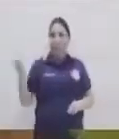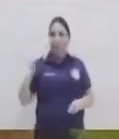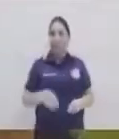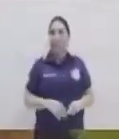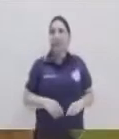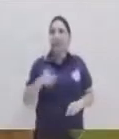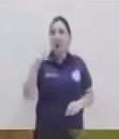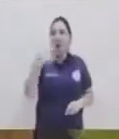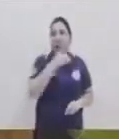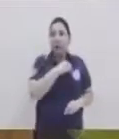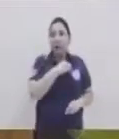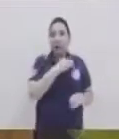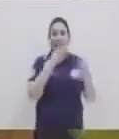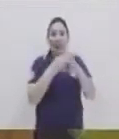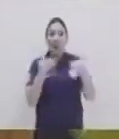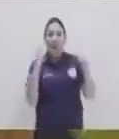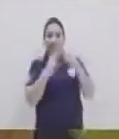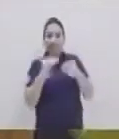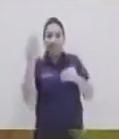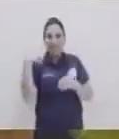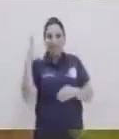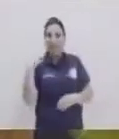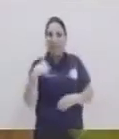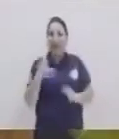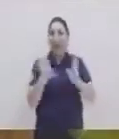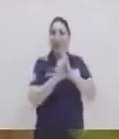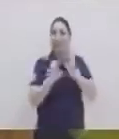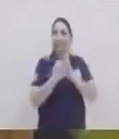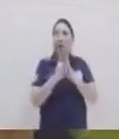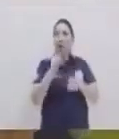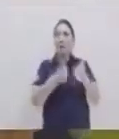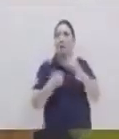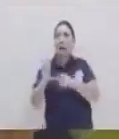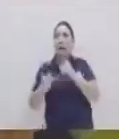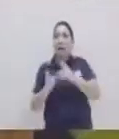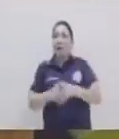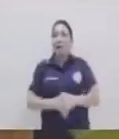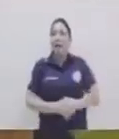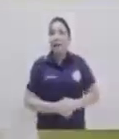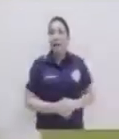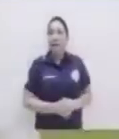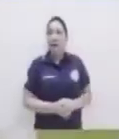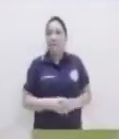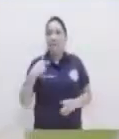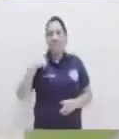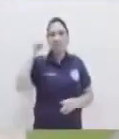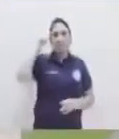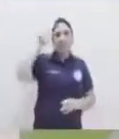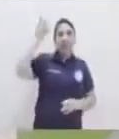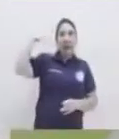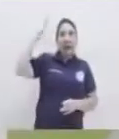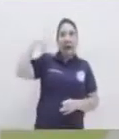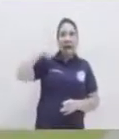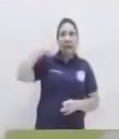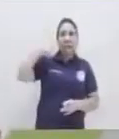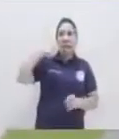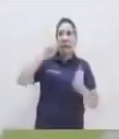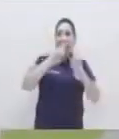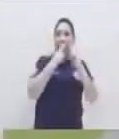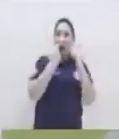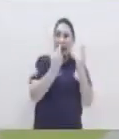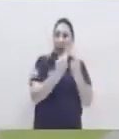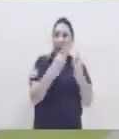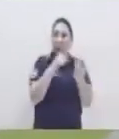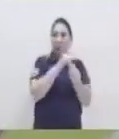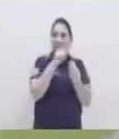la versatilidad y todo, te quería preguntar, ¿qué es lo primero que se le viene a la cabeza cuando te menciona la marimba? Pues, se me viene a la mente como tal vez